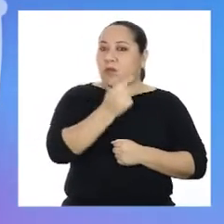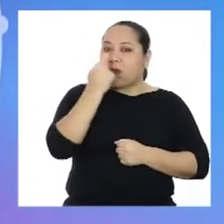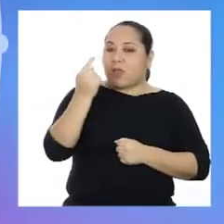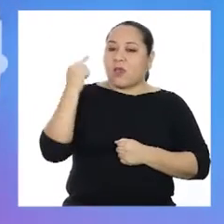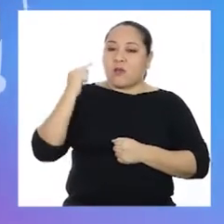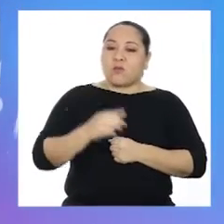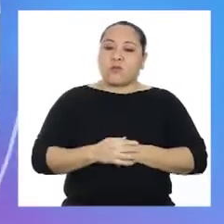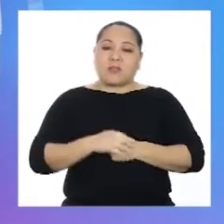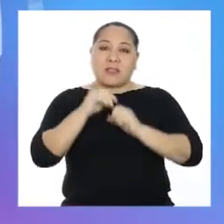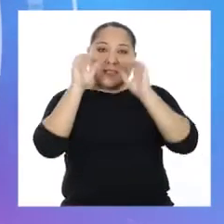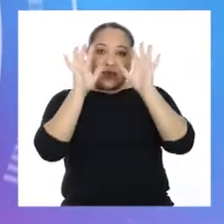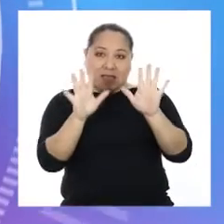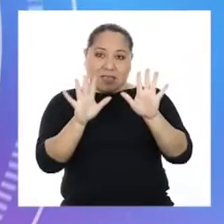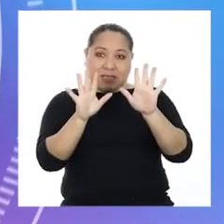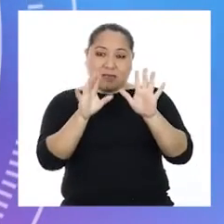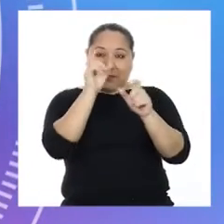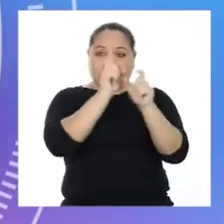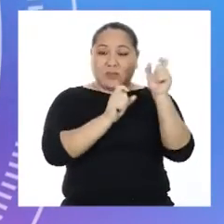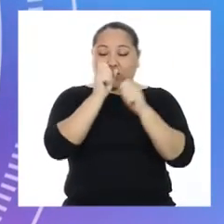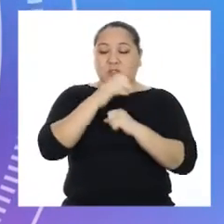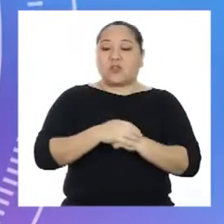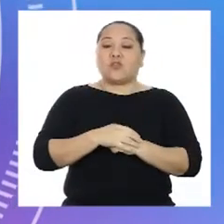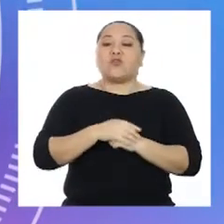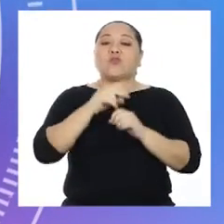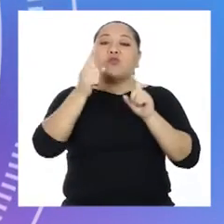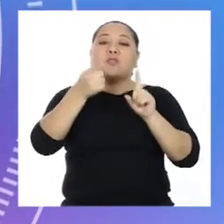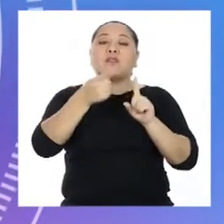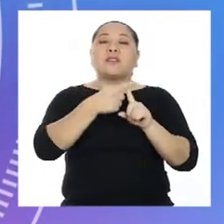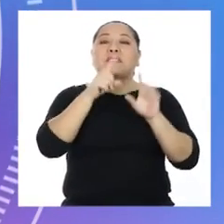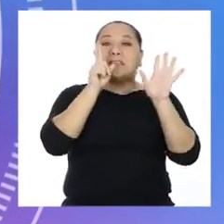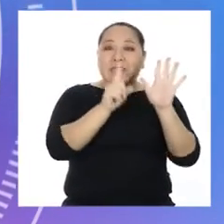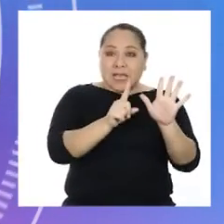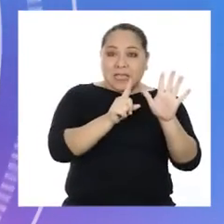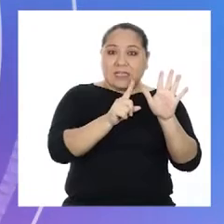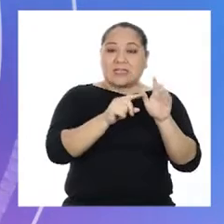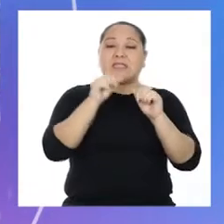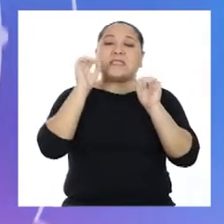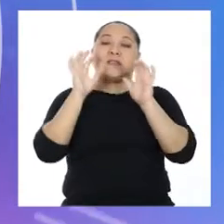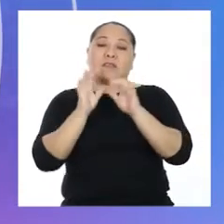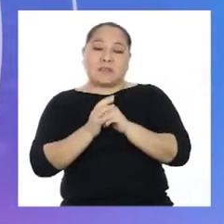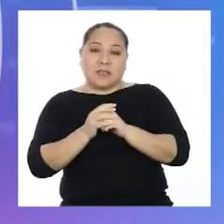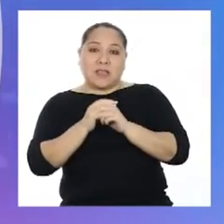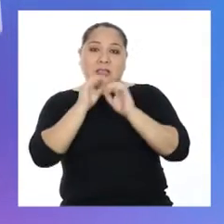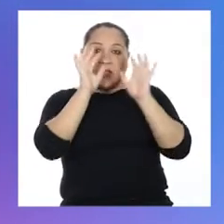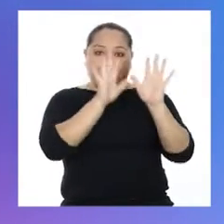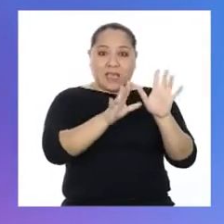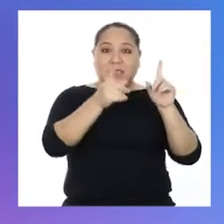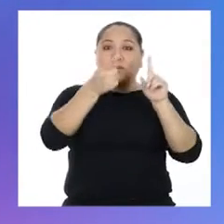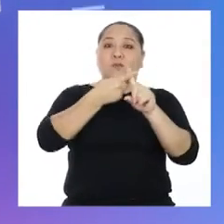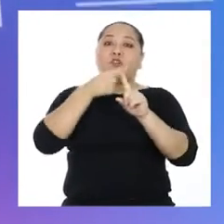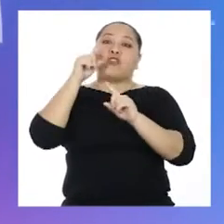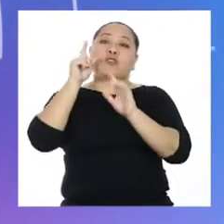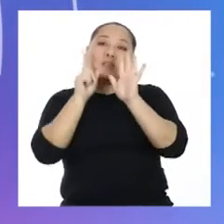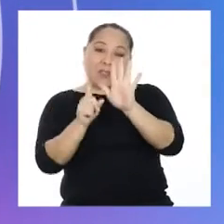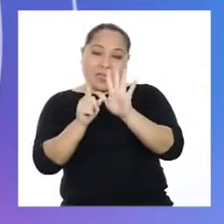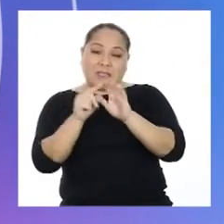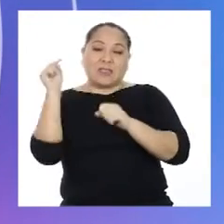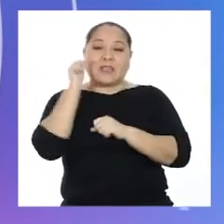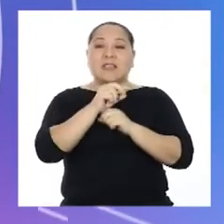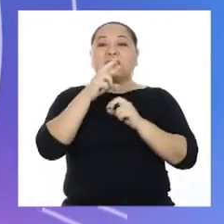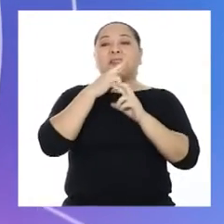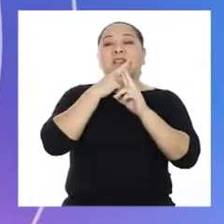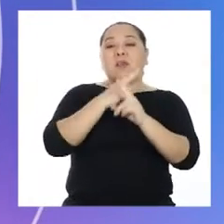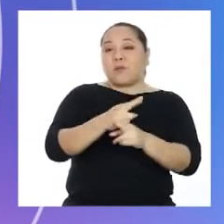Como cada ícono equivale a 10 personas, sumamos seis veces, es decir, 10 por 6,